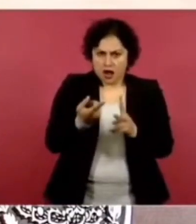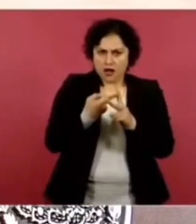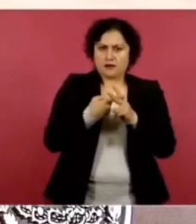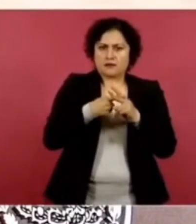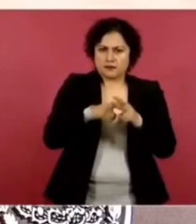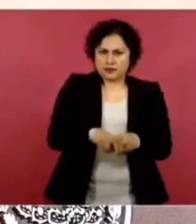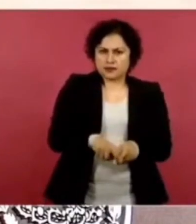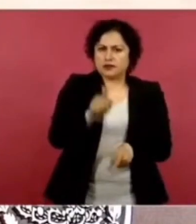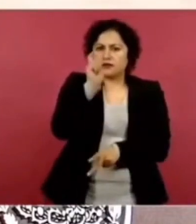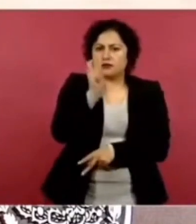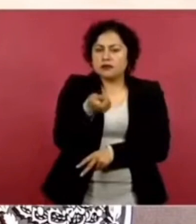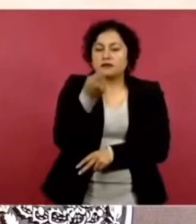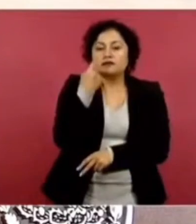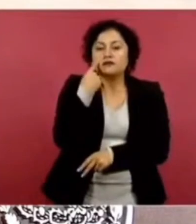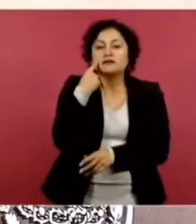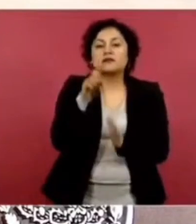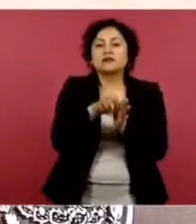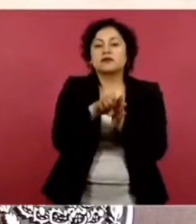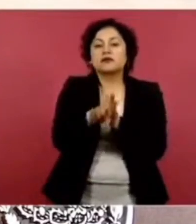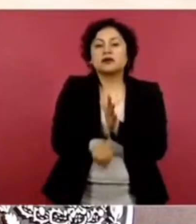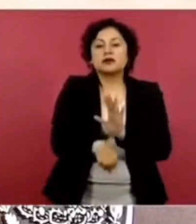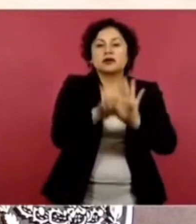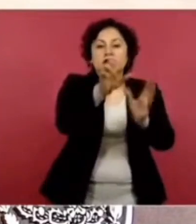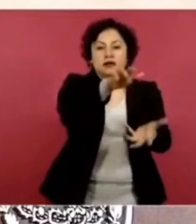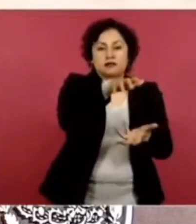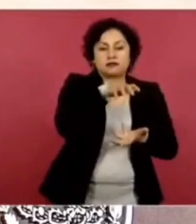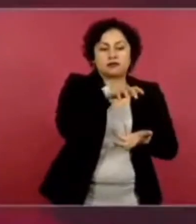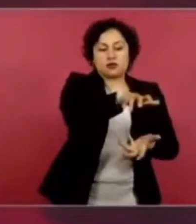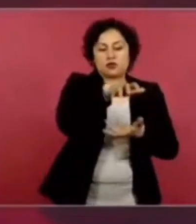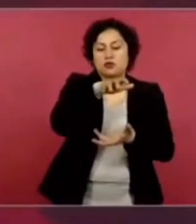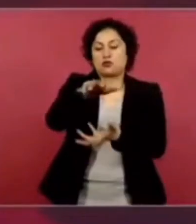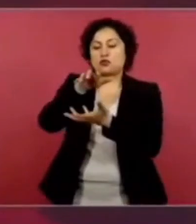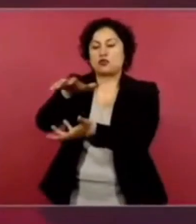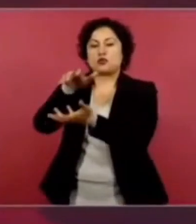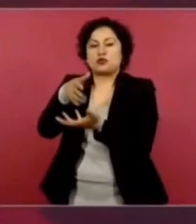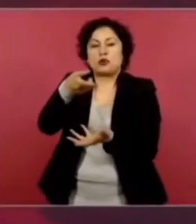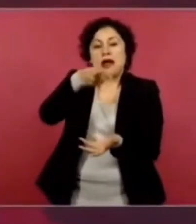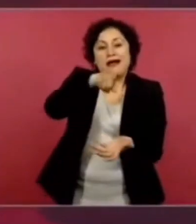de canastas con 24 productos.